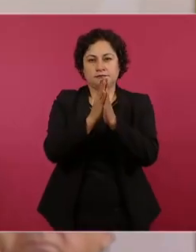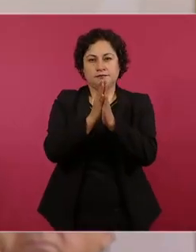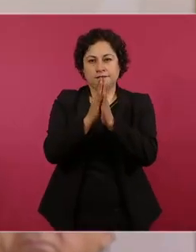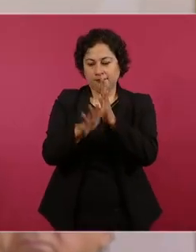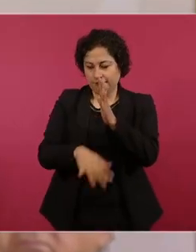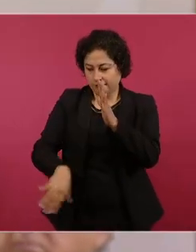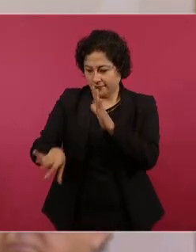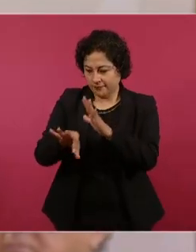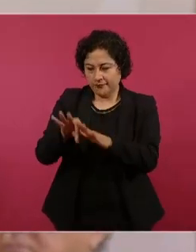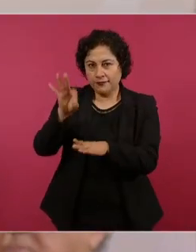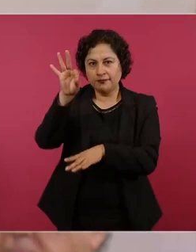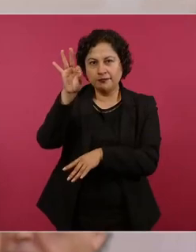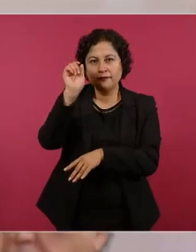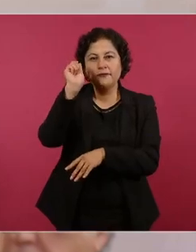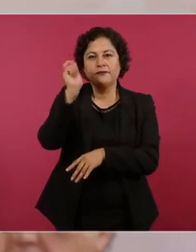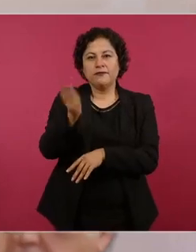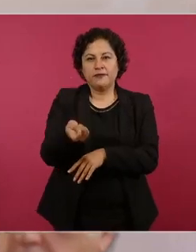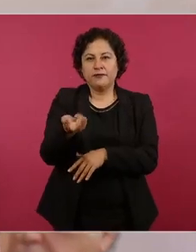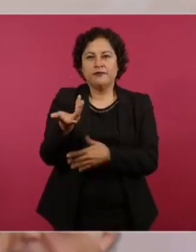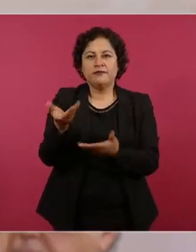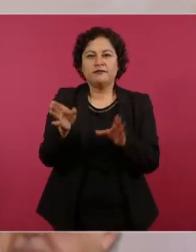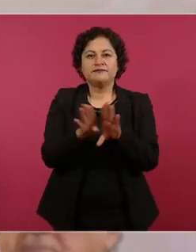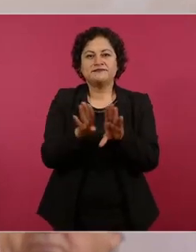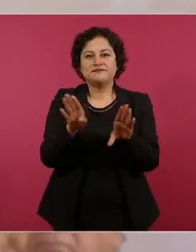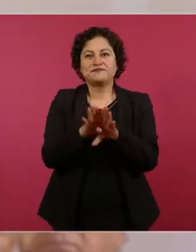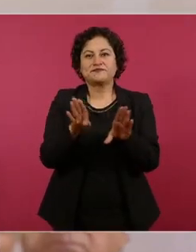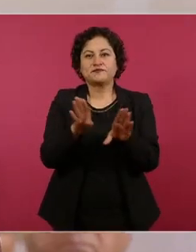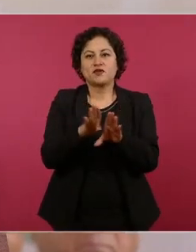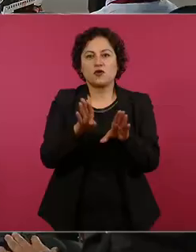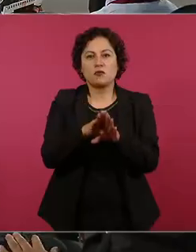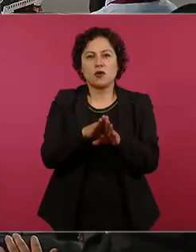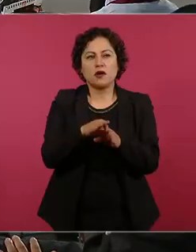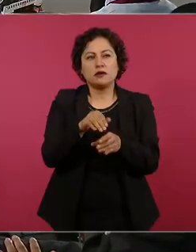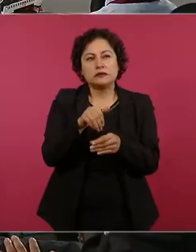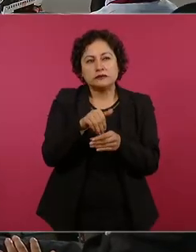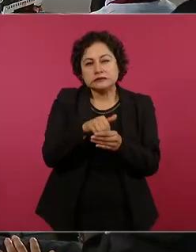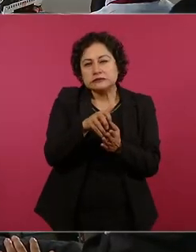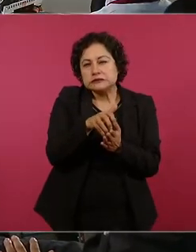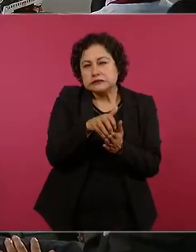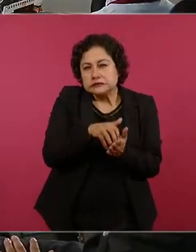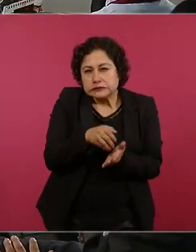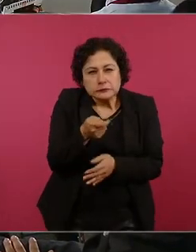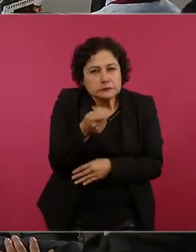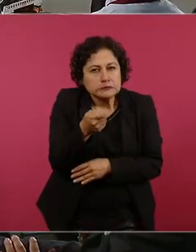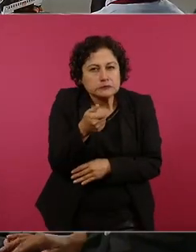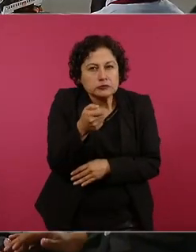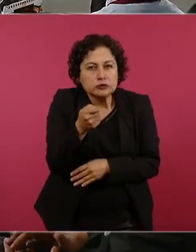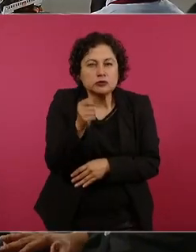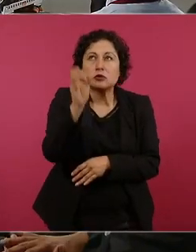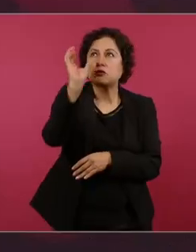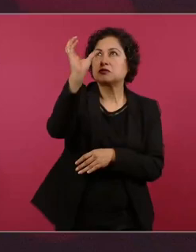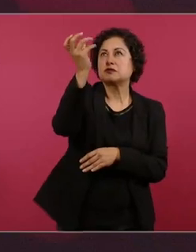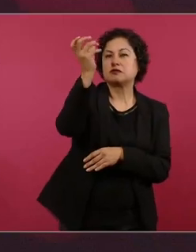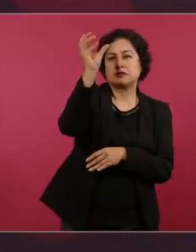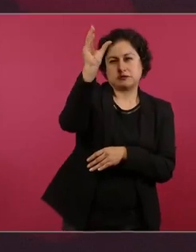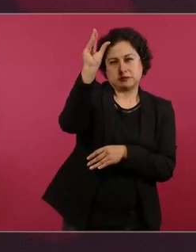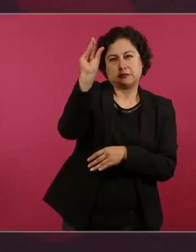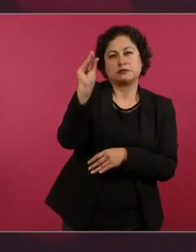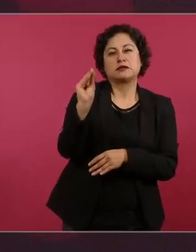de este ahorra un poco apaga un foco o apaga un poco o ahorra un poco o algo así